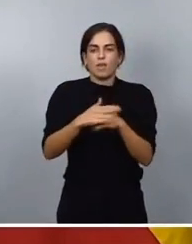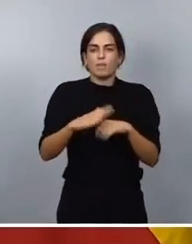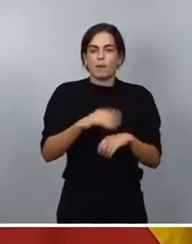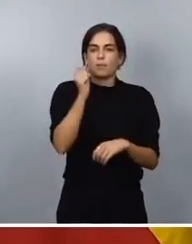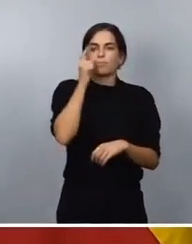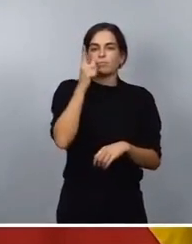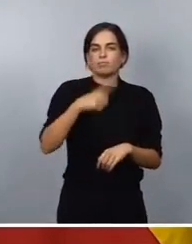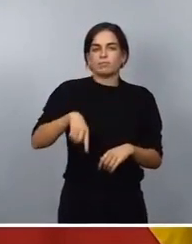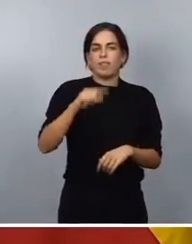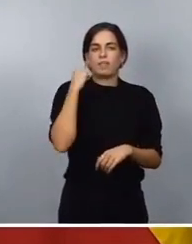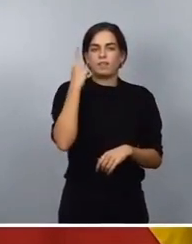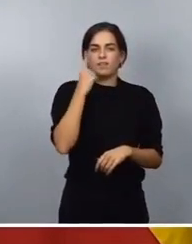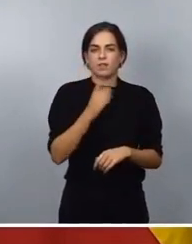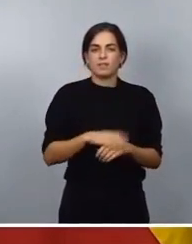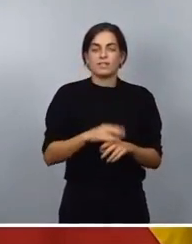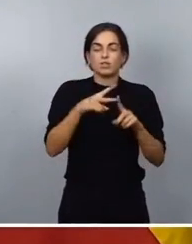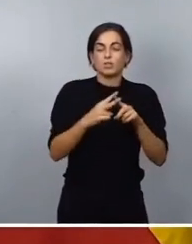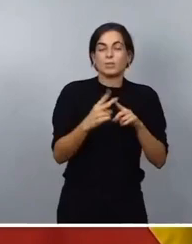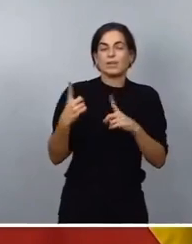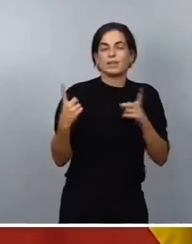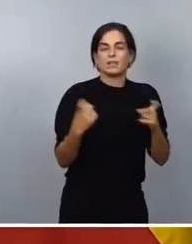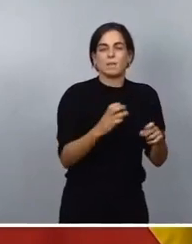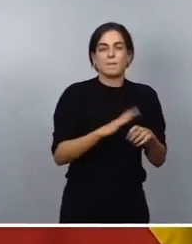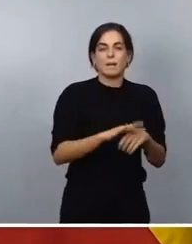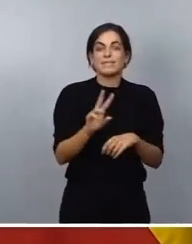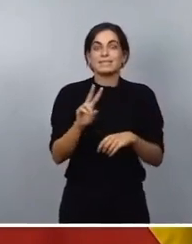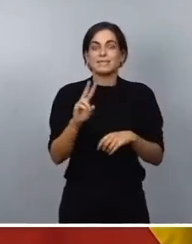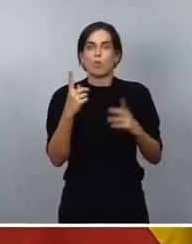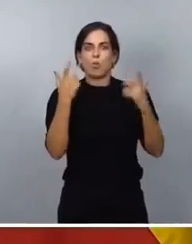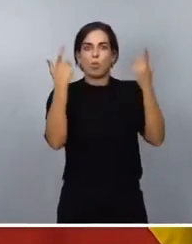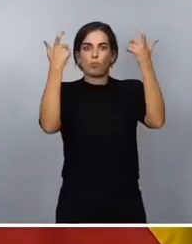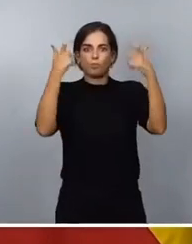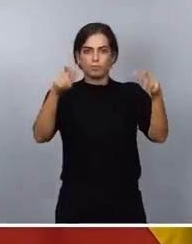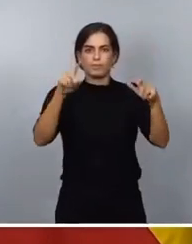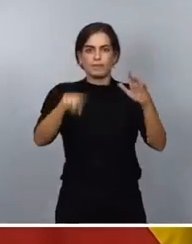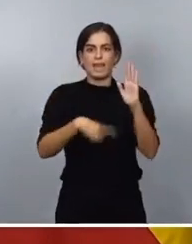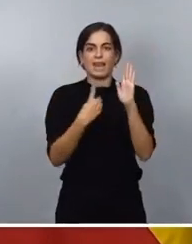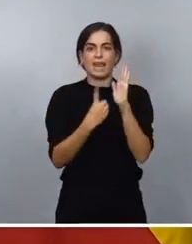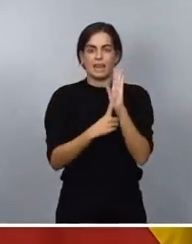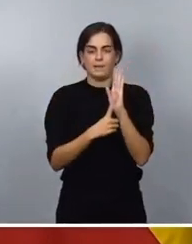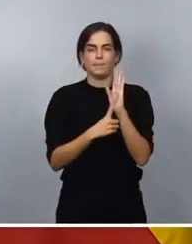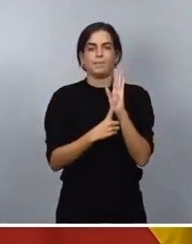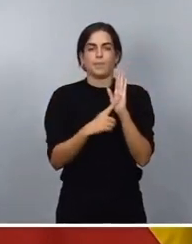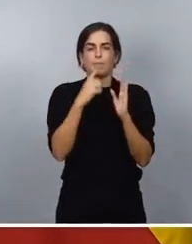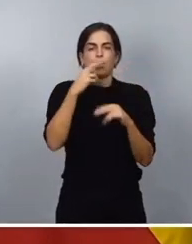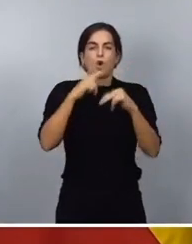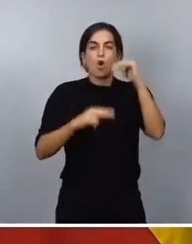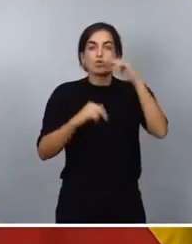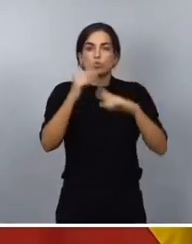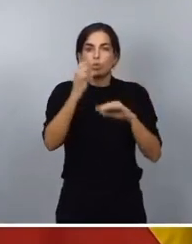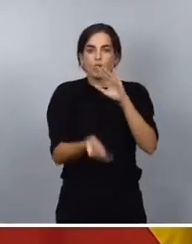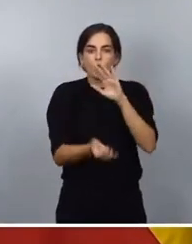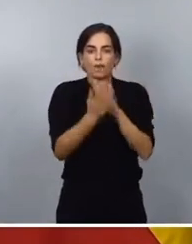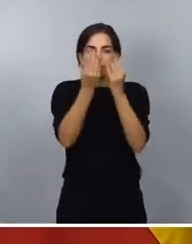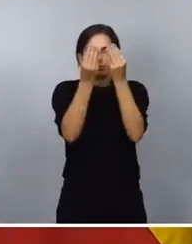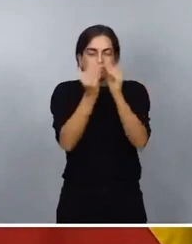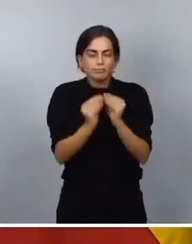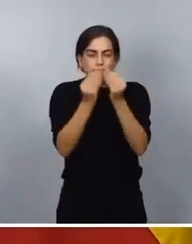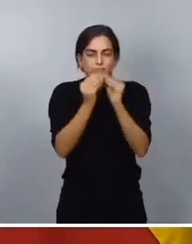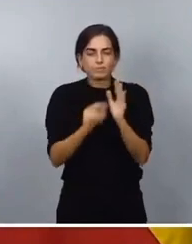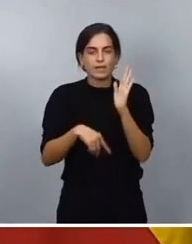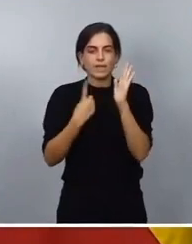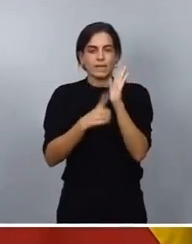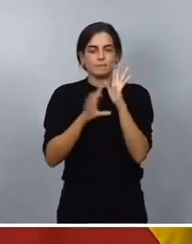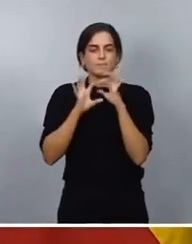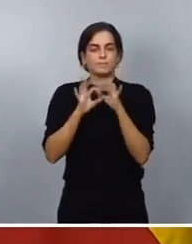necesario para el segundo eslabón de esta ley, de la construcción de esta ley, que es lo referente a los compromisos y a